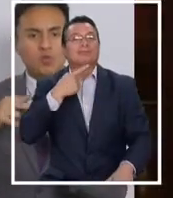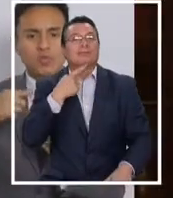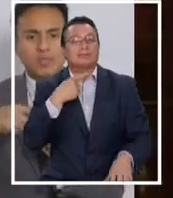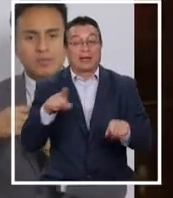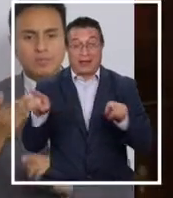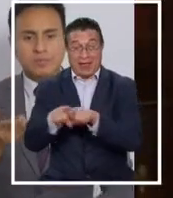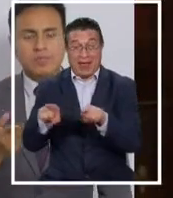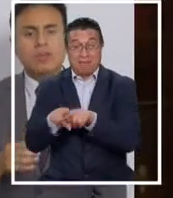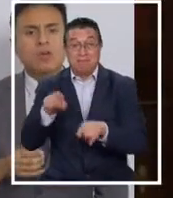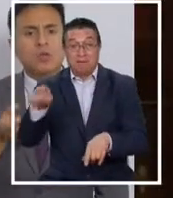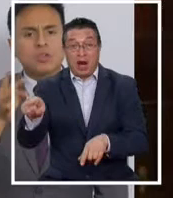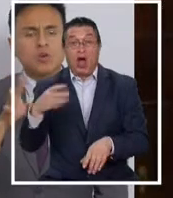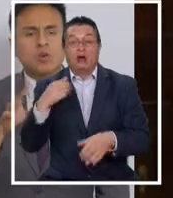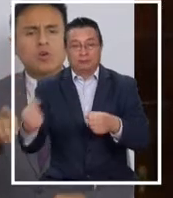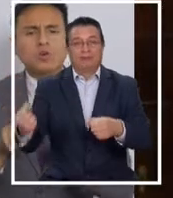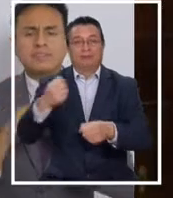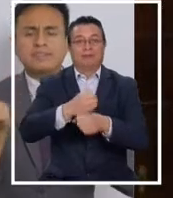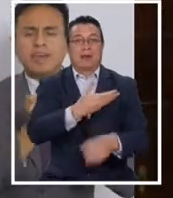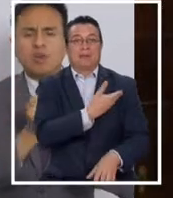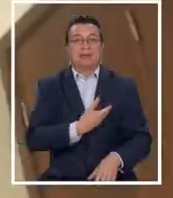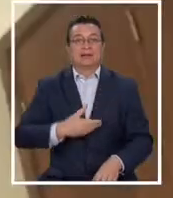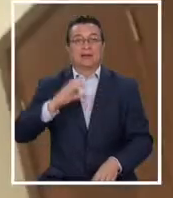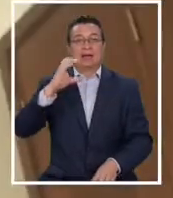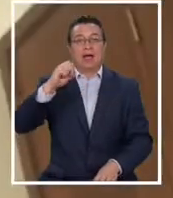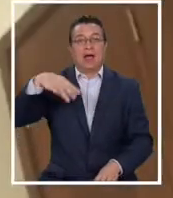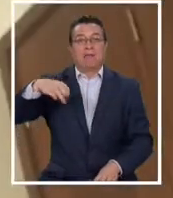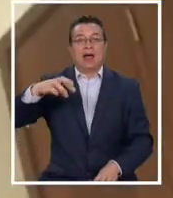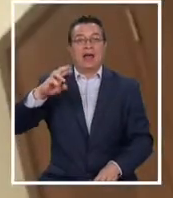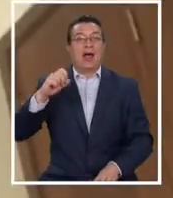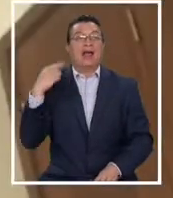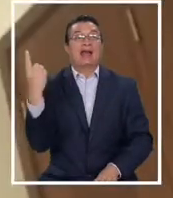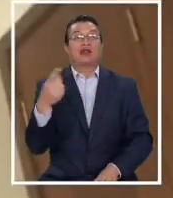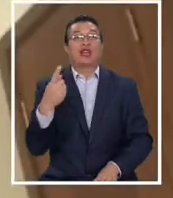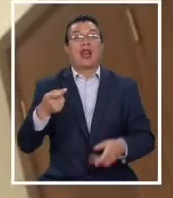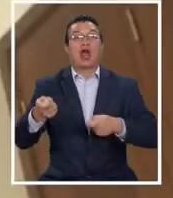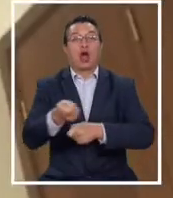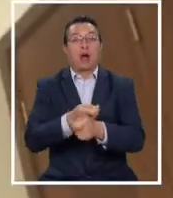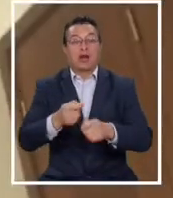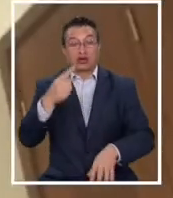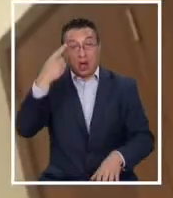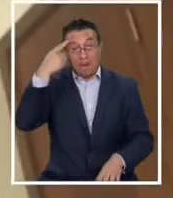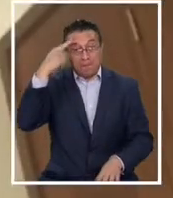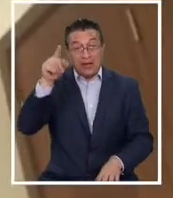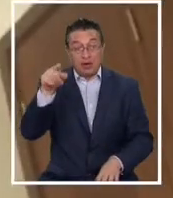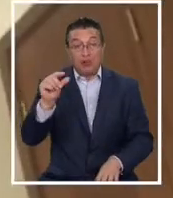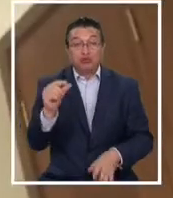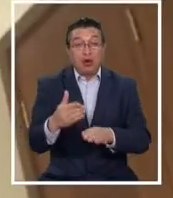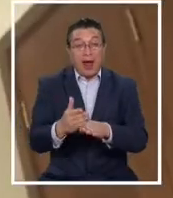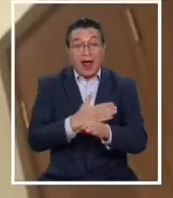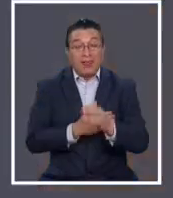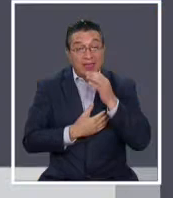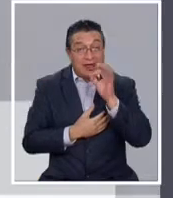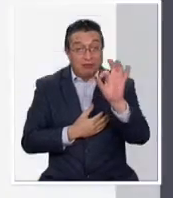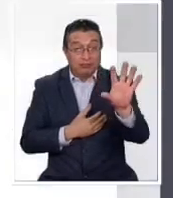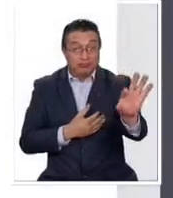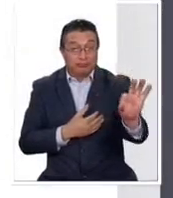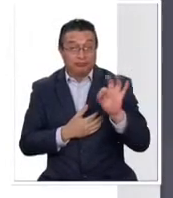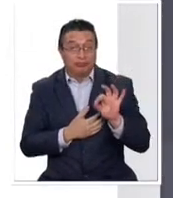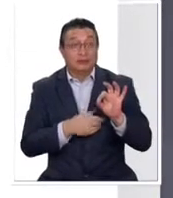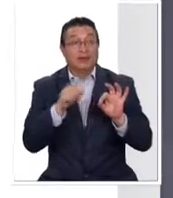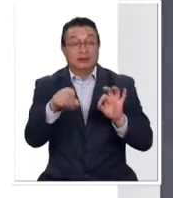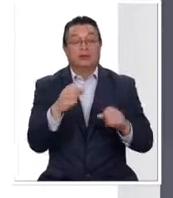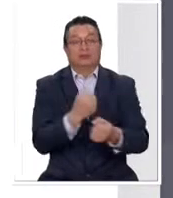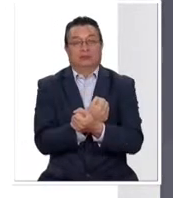que su hermano se desempeñaba como presidente de la Cámara Nacional de Comercio. Sin embargo, poco antes de su nombramiento, Manuel Melero